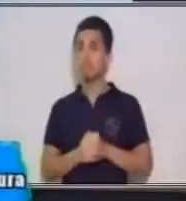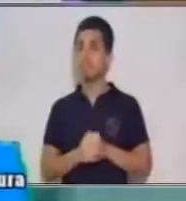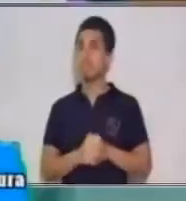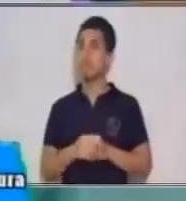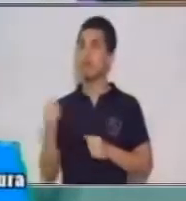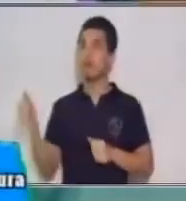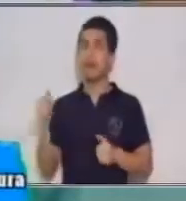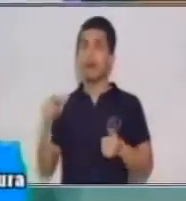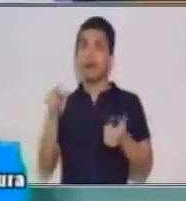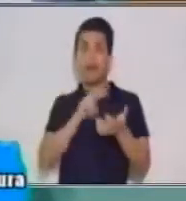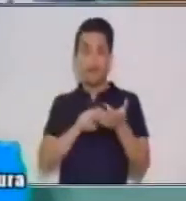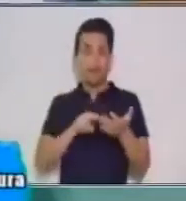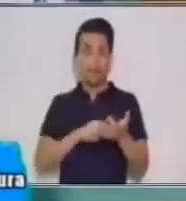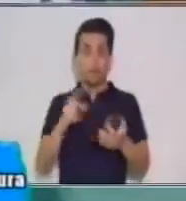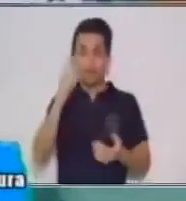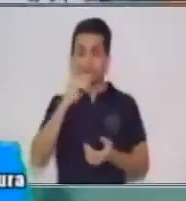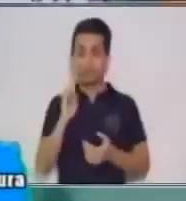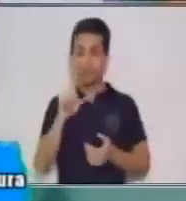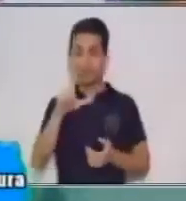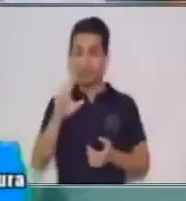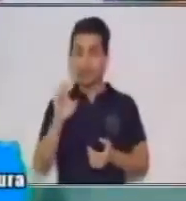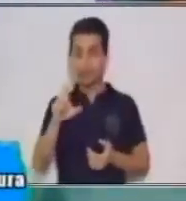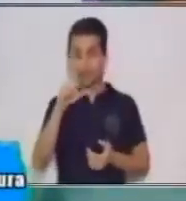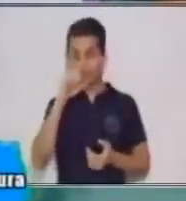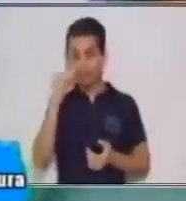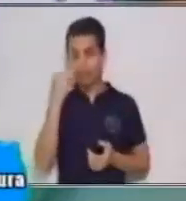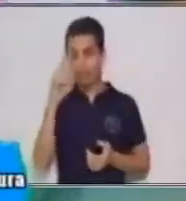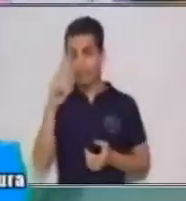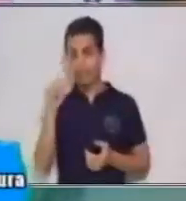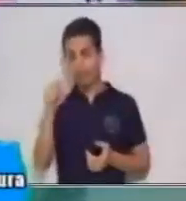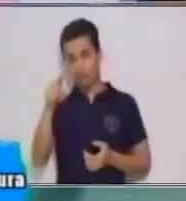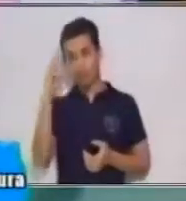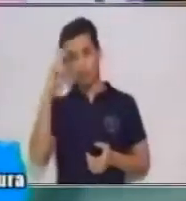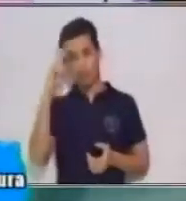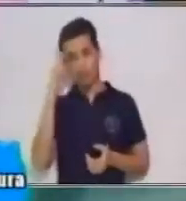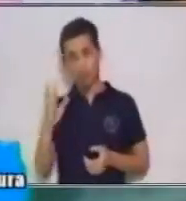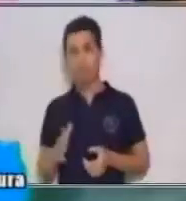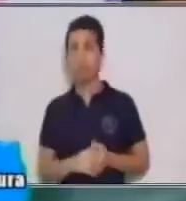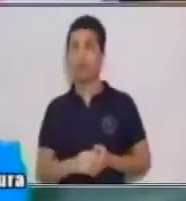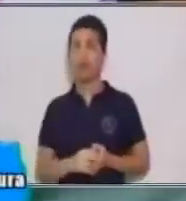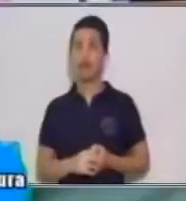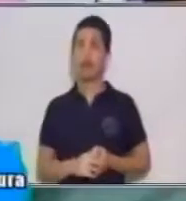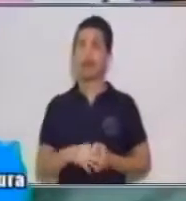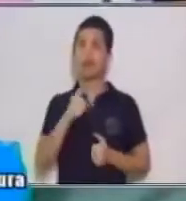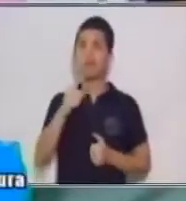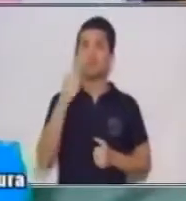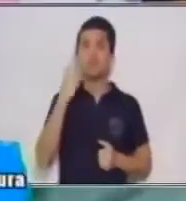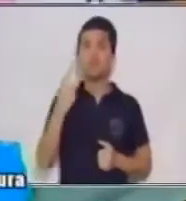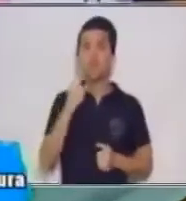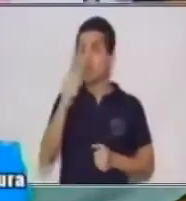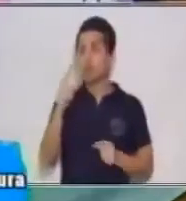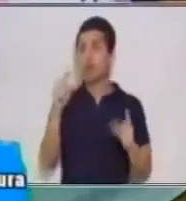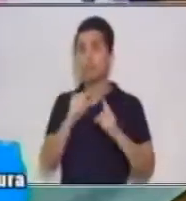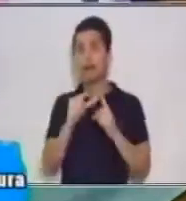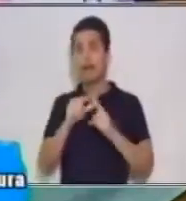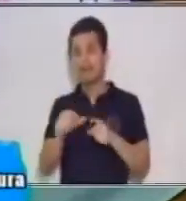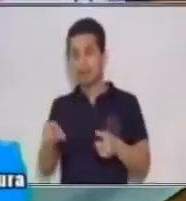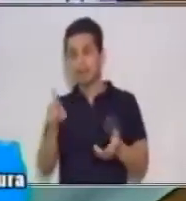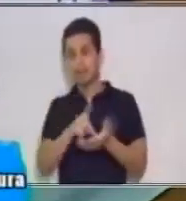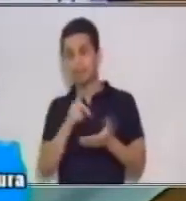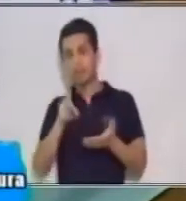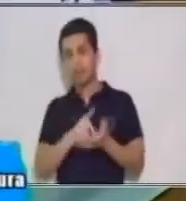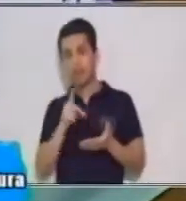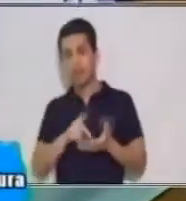selectiva. Te has dado cuenta o recuerdas cuando buscas una palabra en el diccionario,